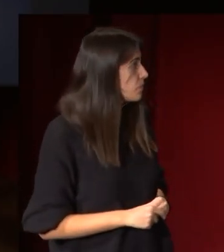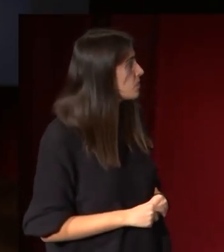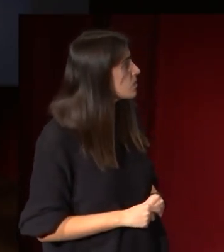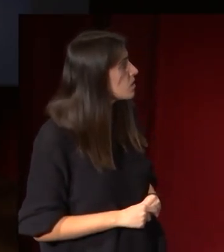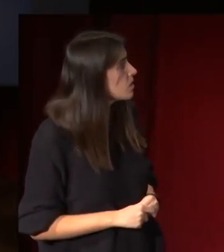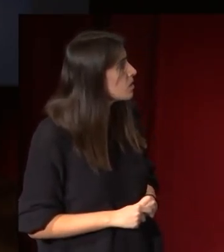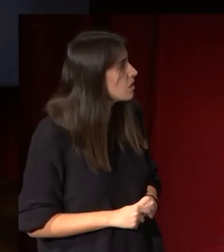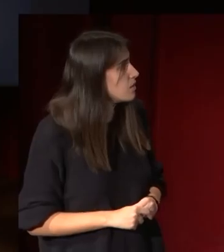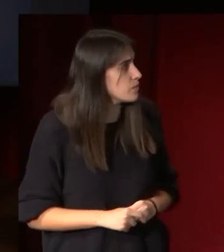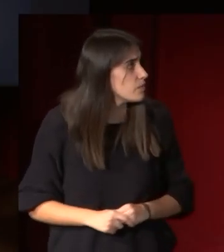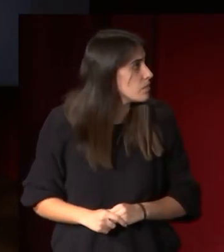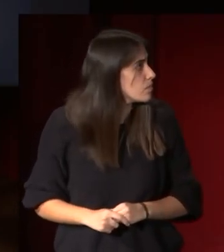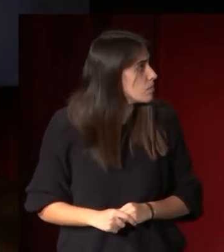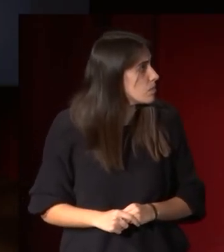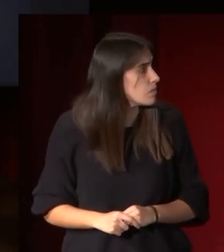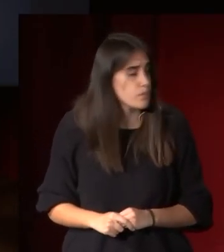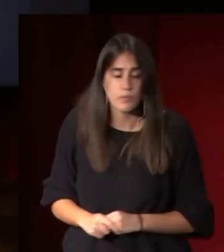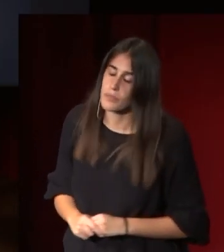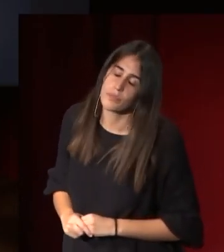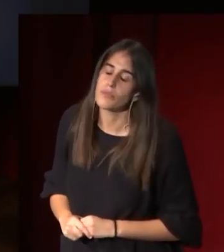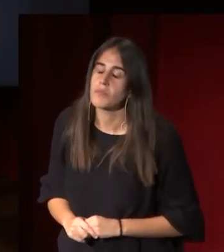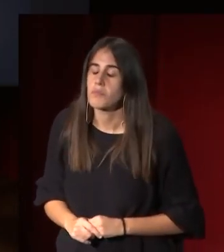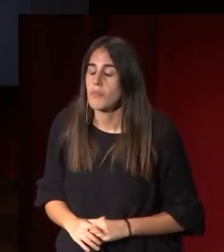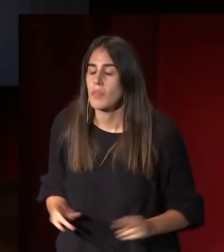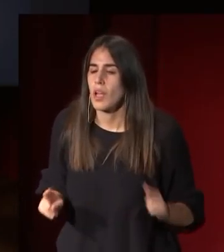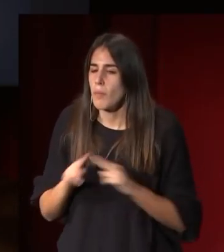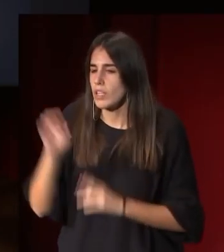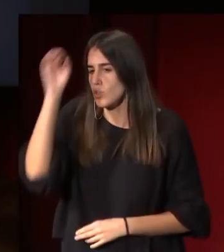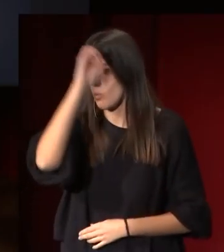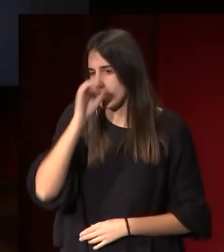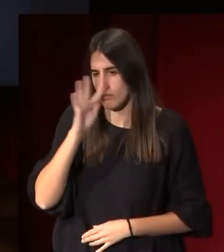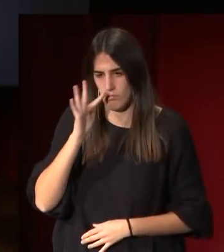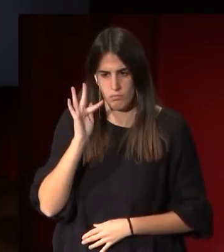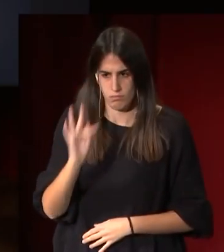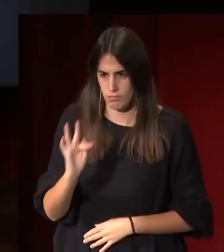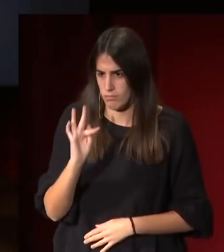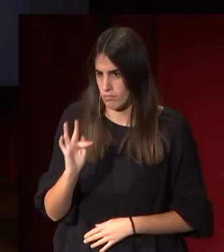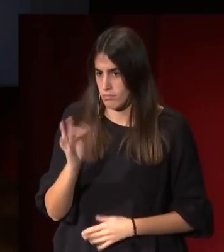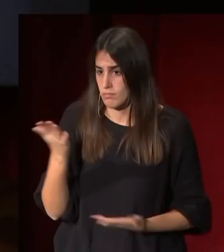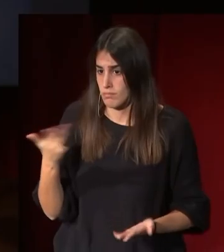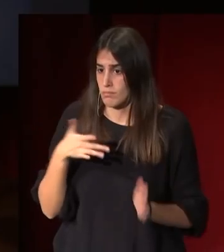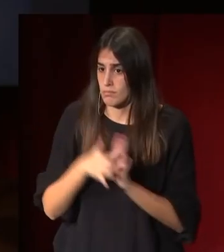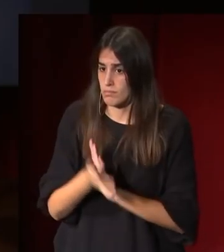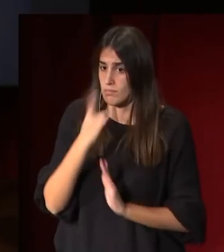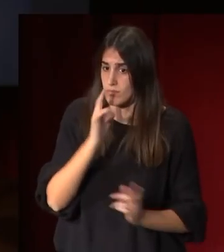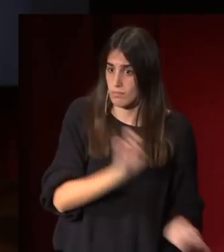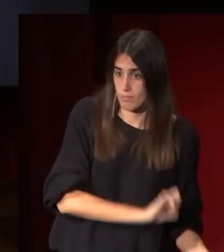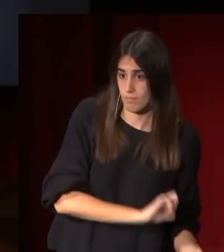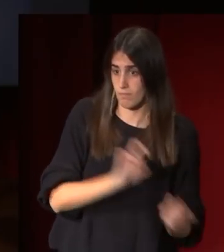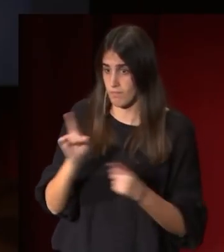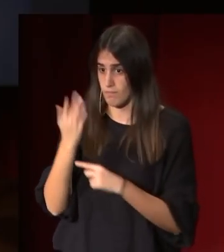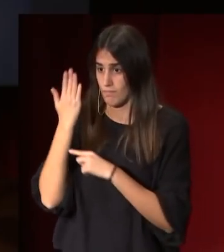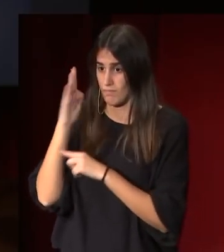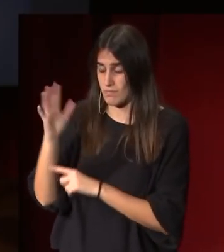críticas, la verdad, que en París fueron muy positivas y él decidió mandar la obra al rey